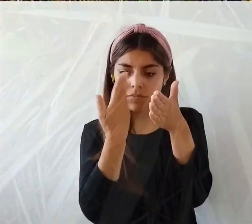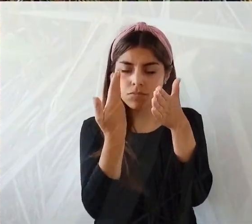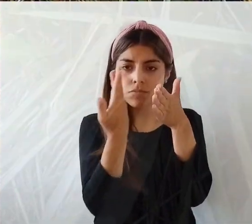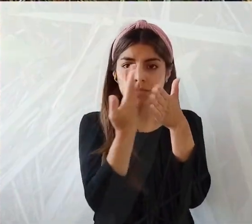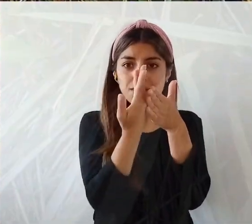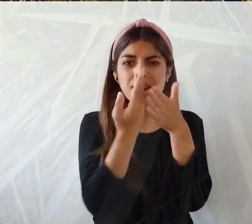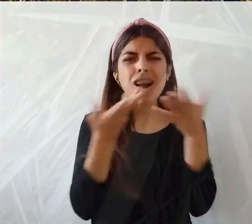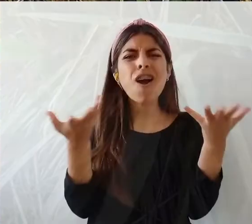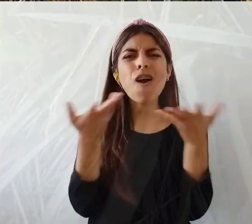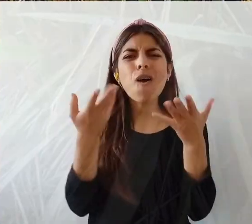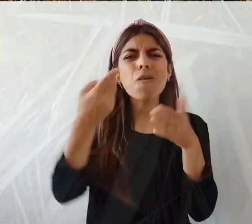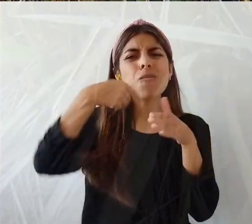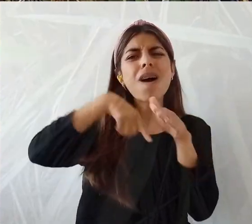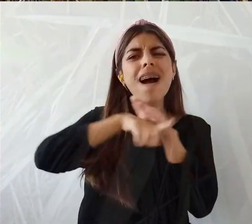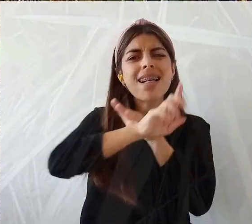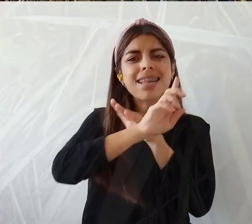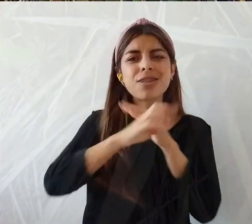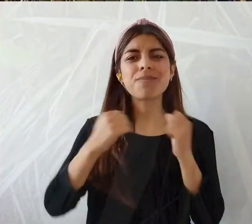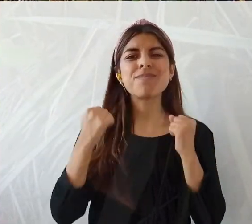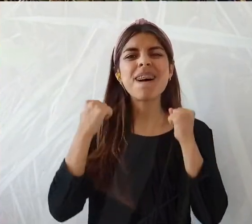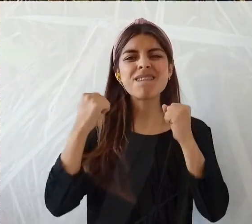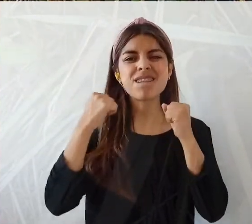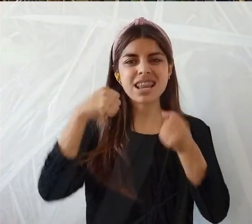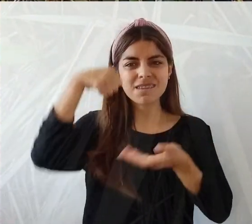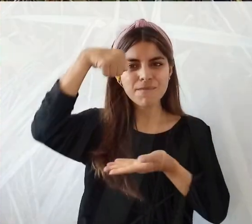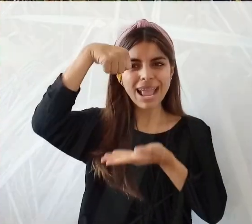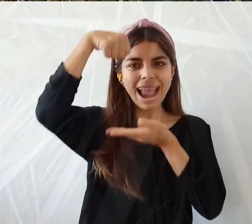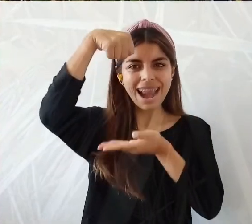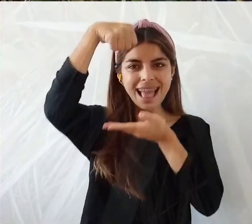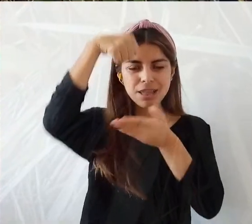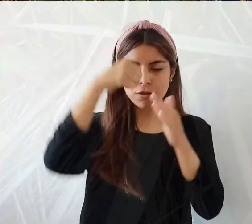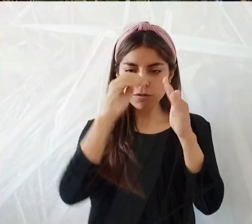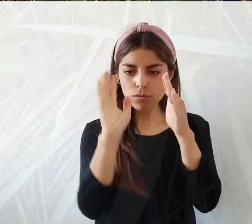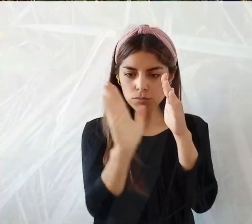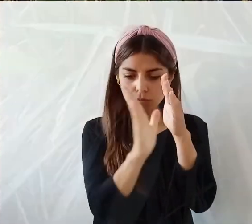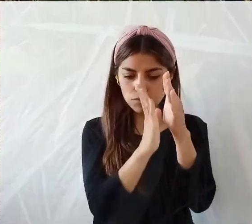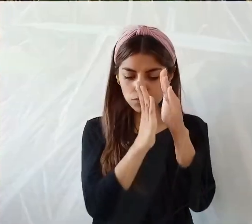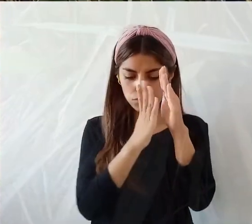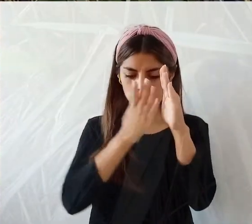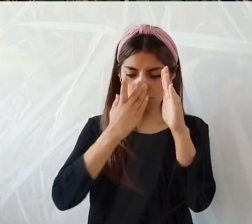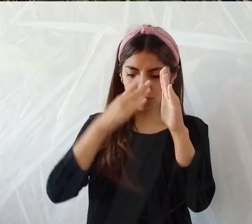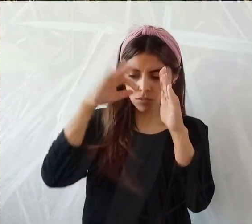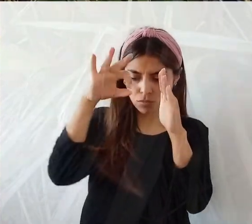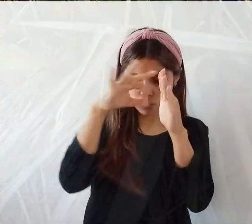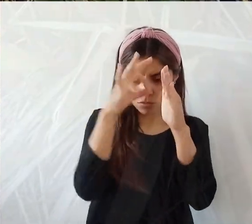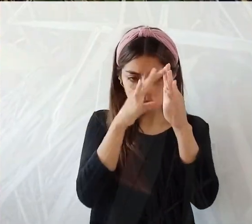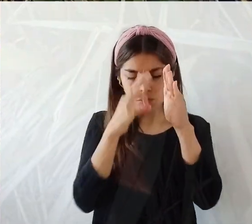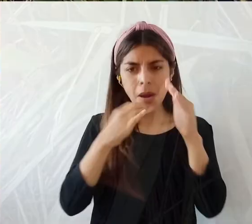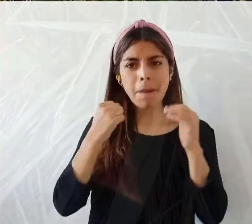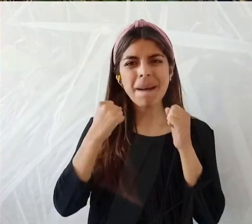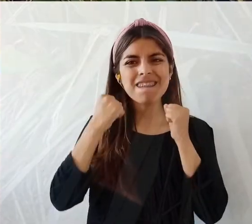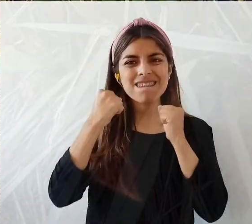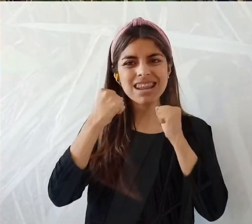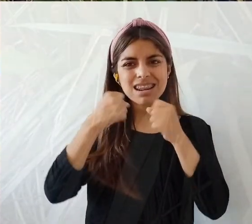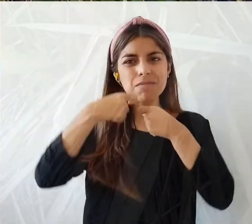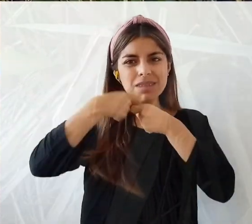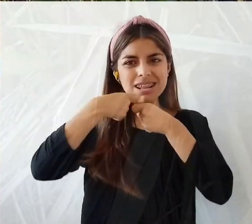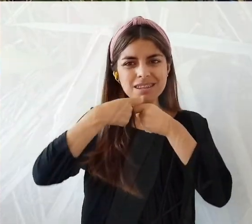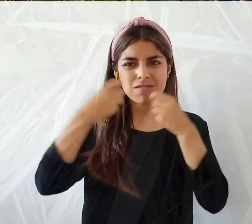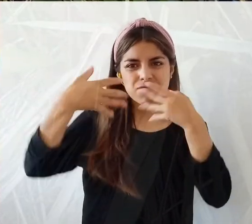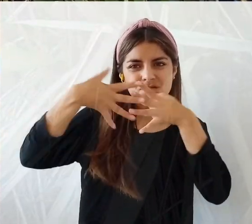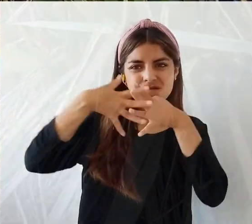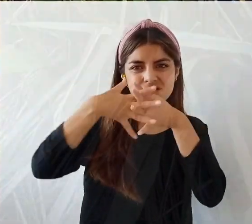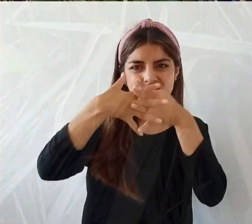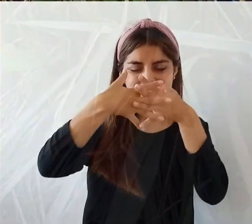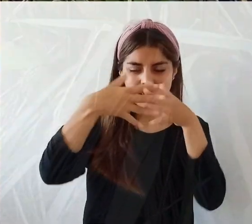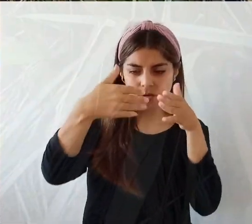¿Cómo adentro? Adentro para que firme el canasto, para que quede firme el tejido. El fondo. Tiene que